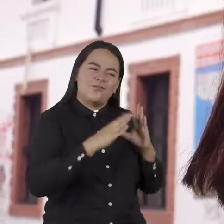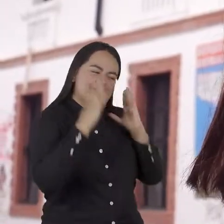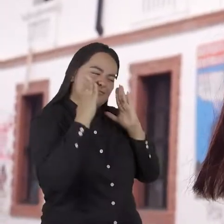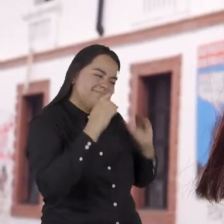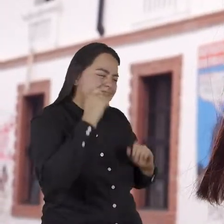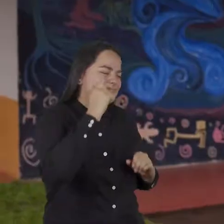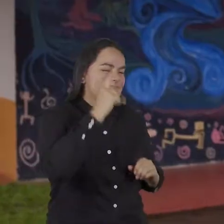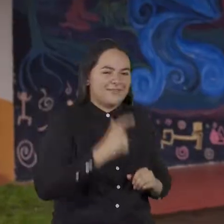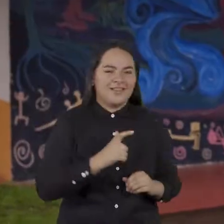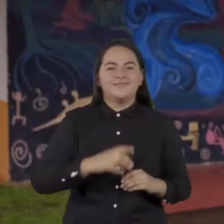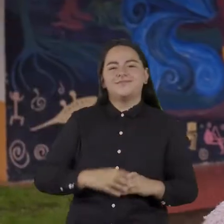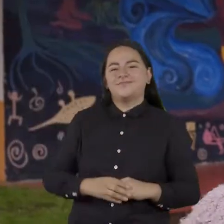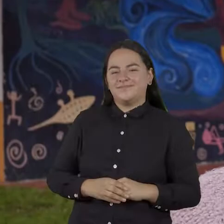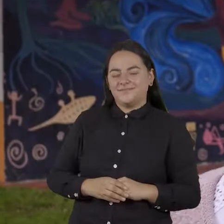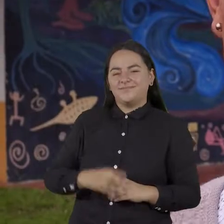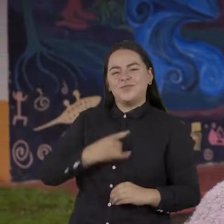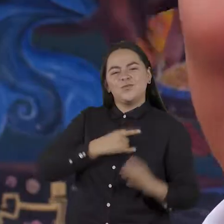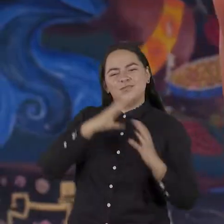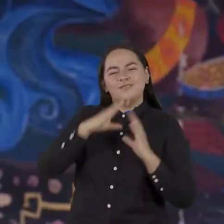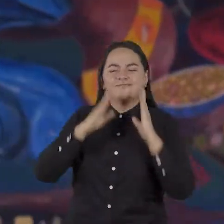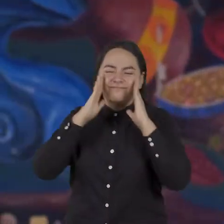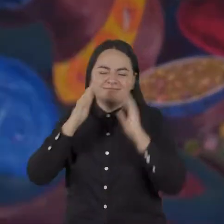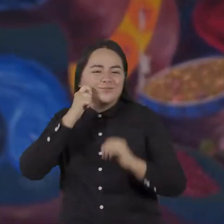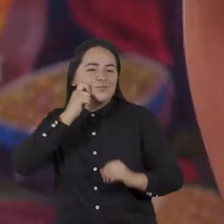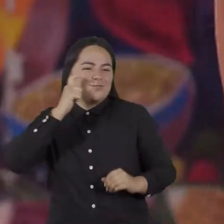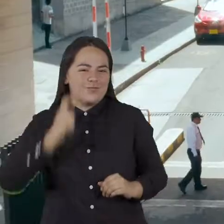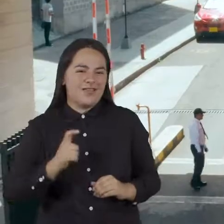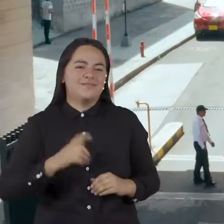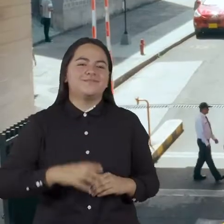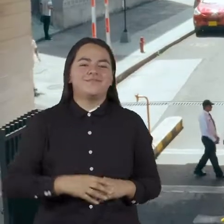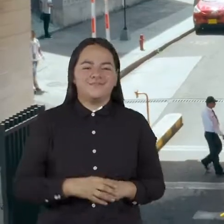Rostro Humano. Con Rostro Humano.